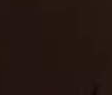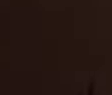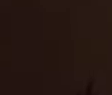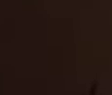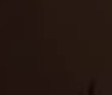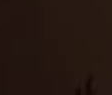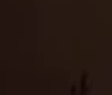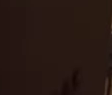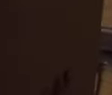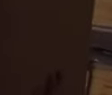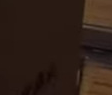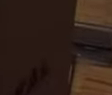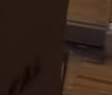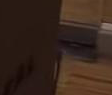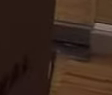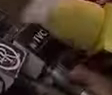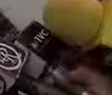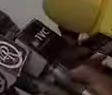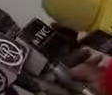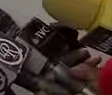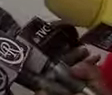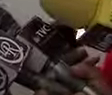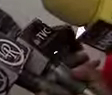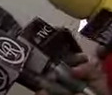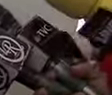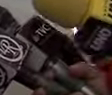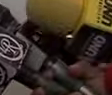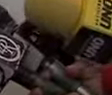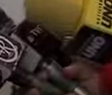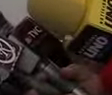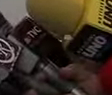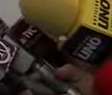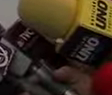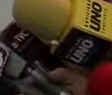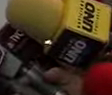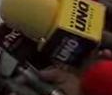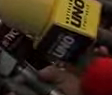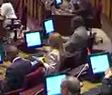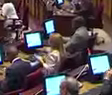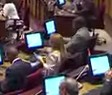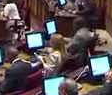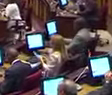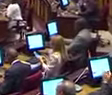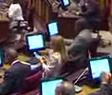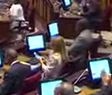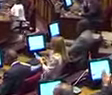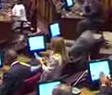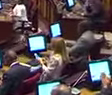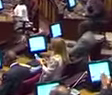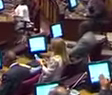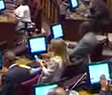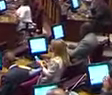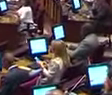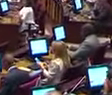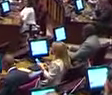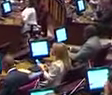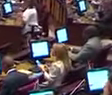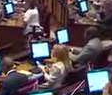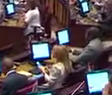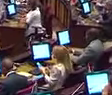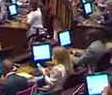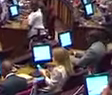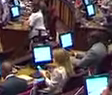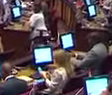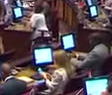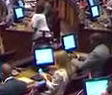Mientras que los argumentos de descargo los entregó el abogado de Polit, Jorge Acosta. Se prevé que al menos 50 asambleístas